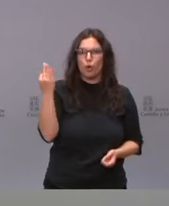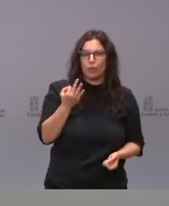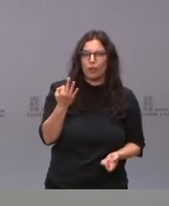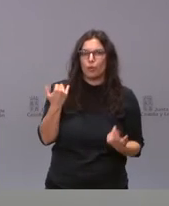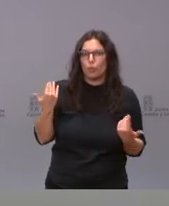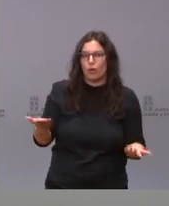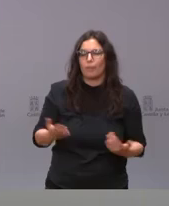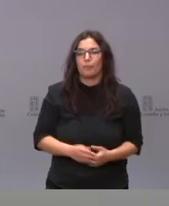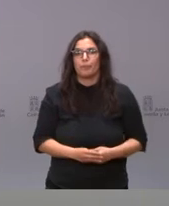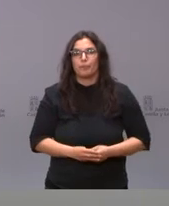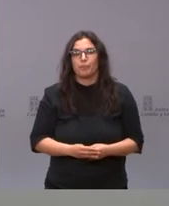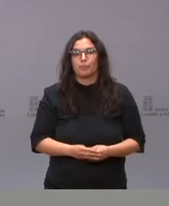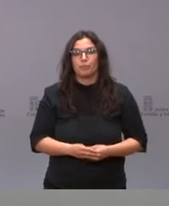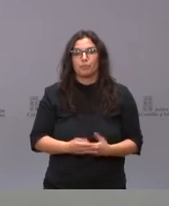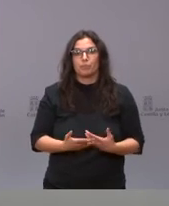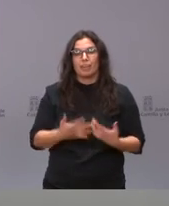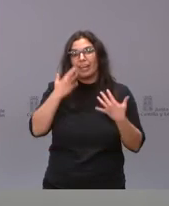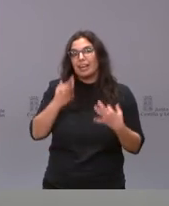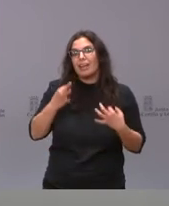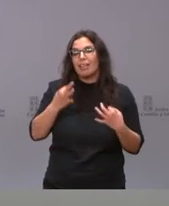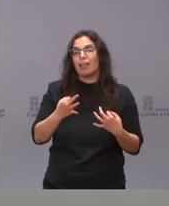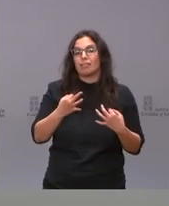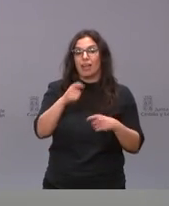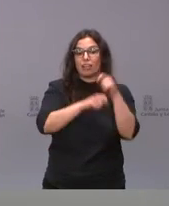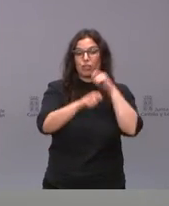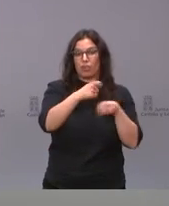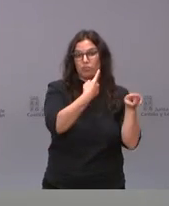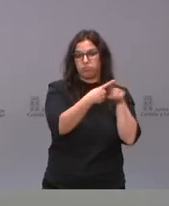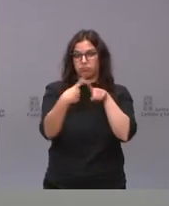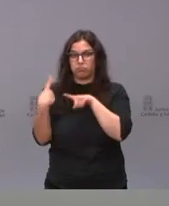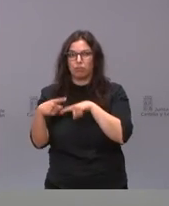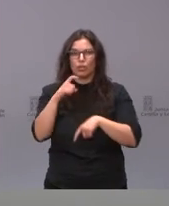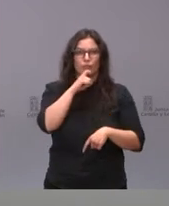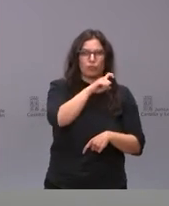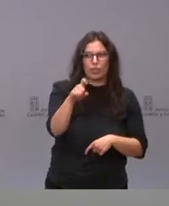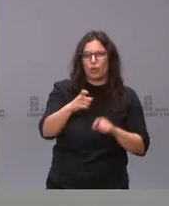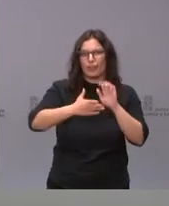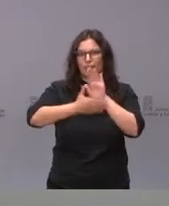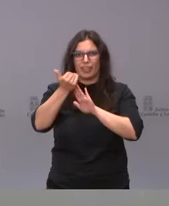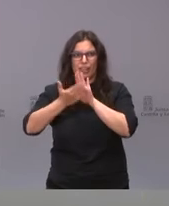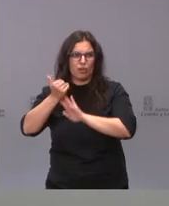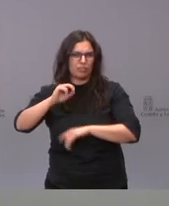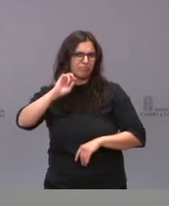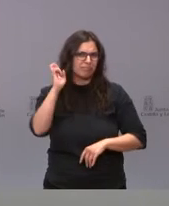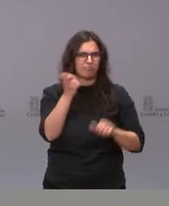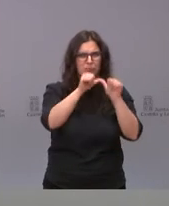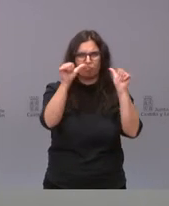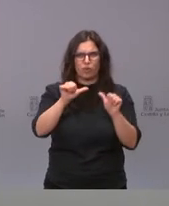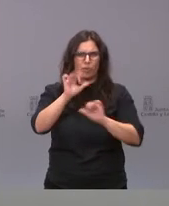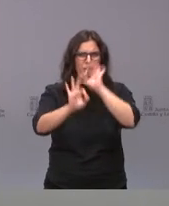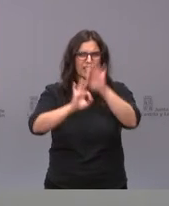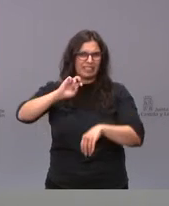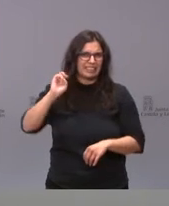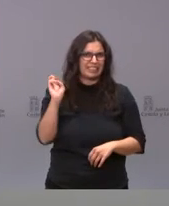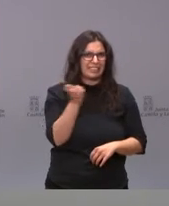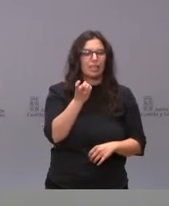lo que se entiende en el fondo dentro de las diferentes asociaciones, fundaciones, federaciones o cualquier tipo de organización